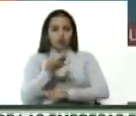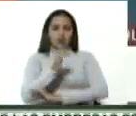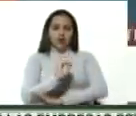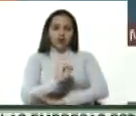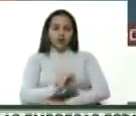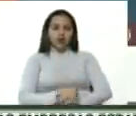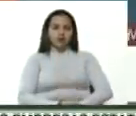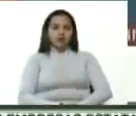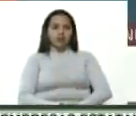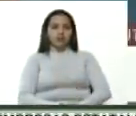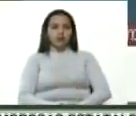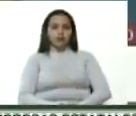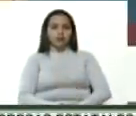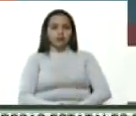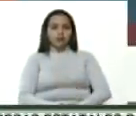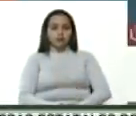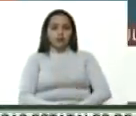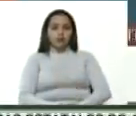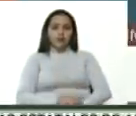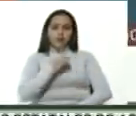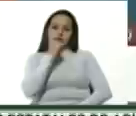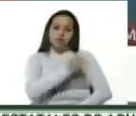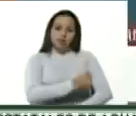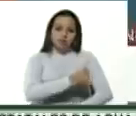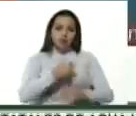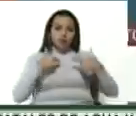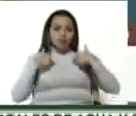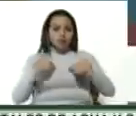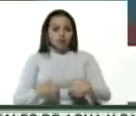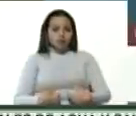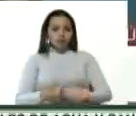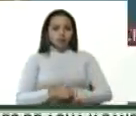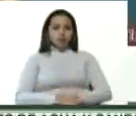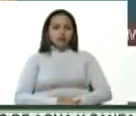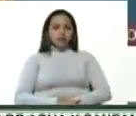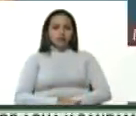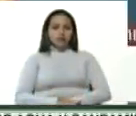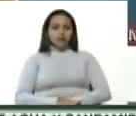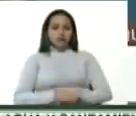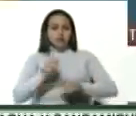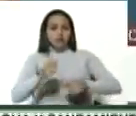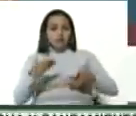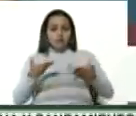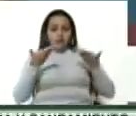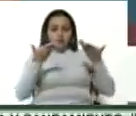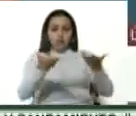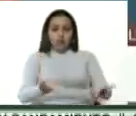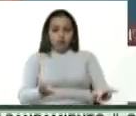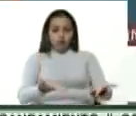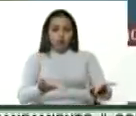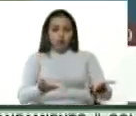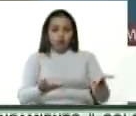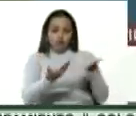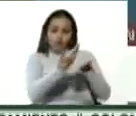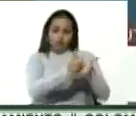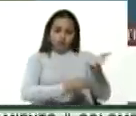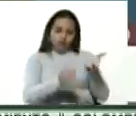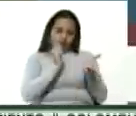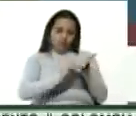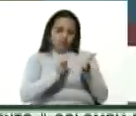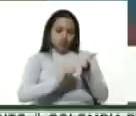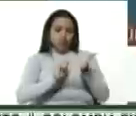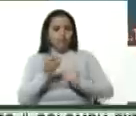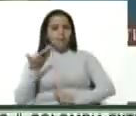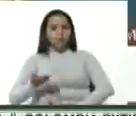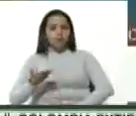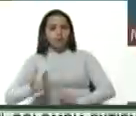crímenes de lesa humanidad. Allí se entregó un memorándum importante con